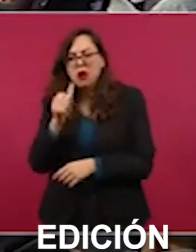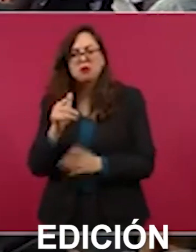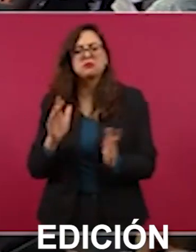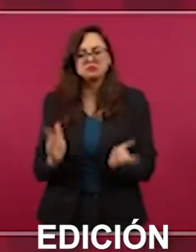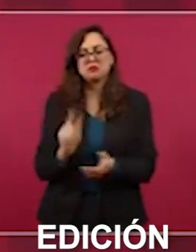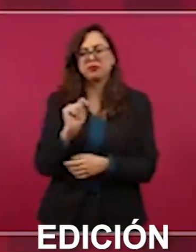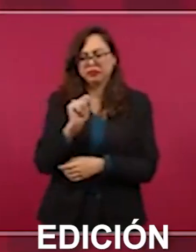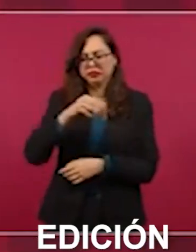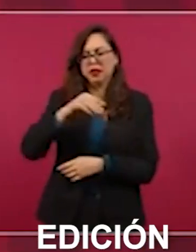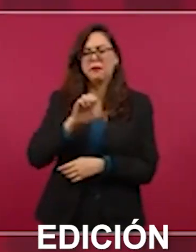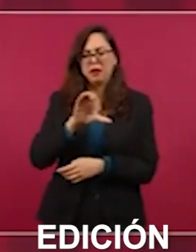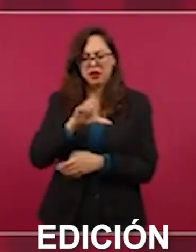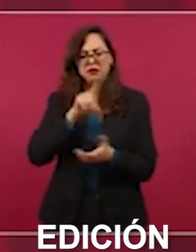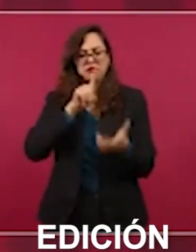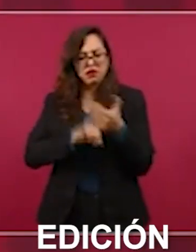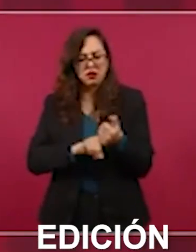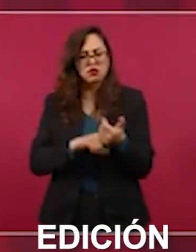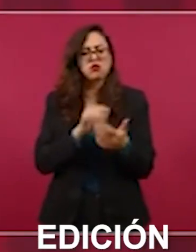tratado